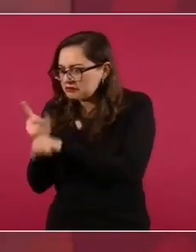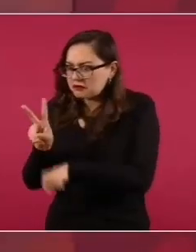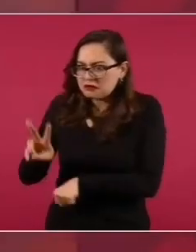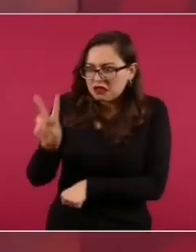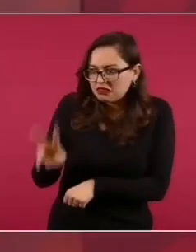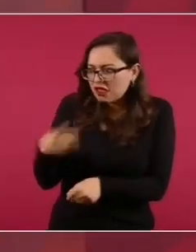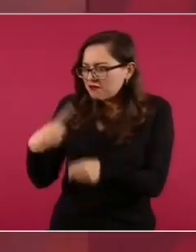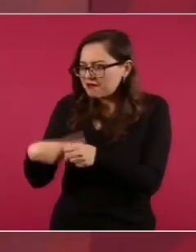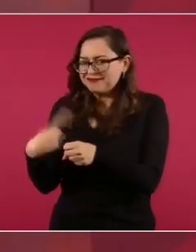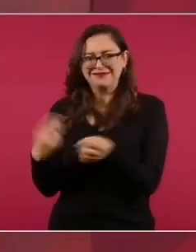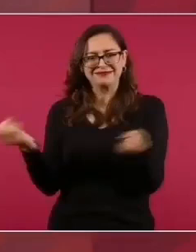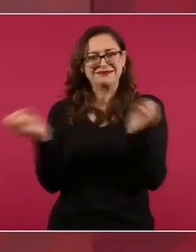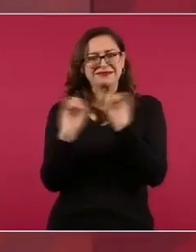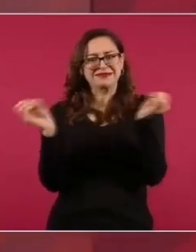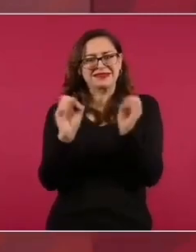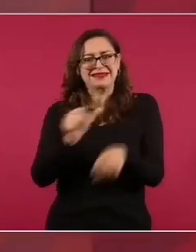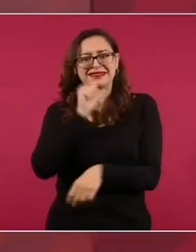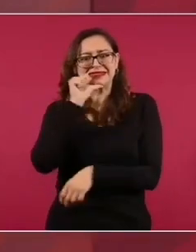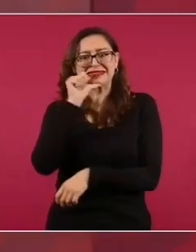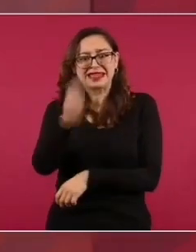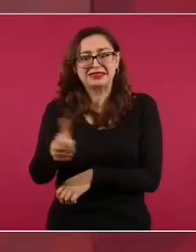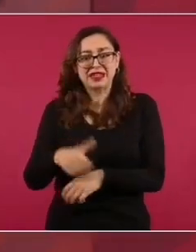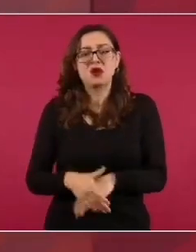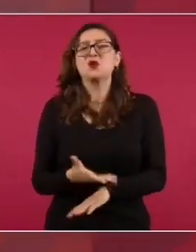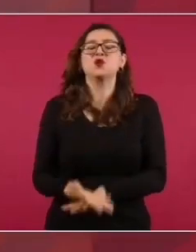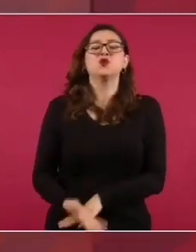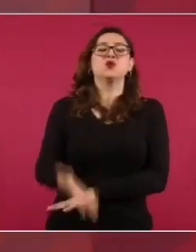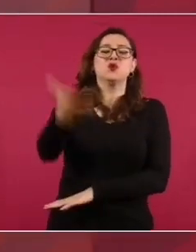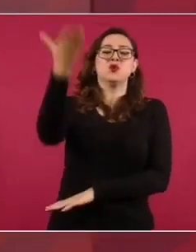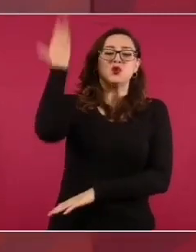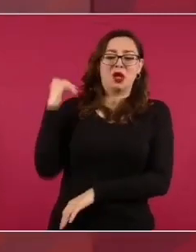Fue algo que sucedió hace 30 años.